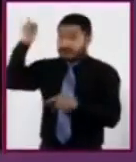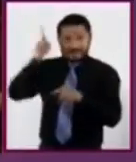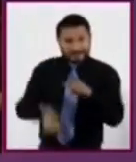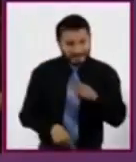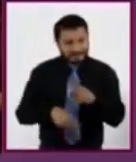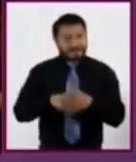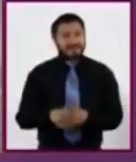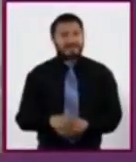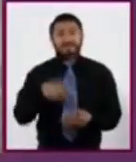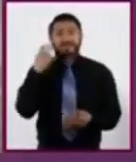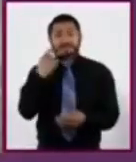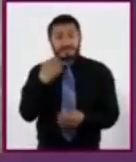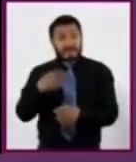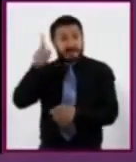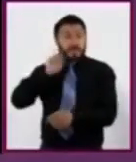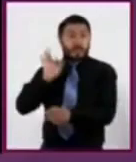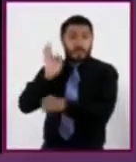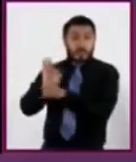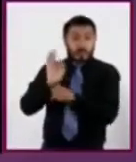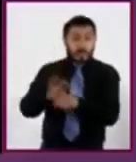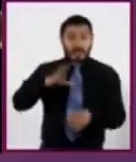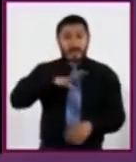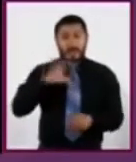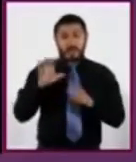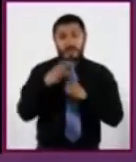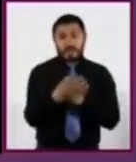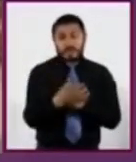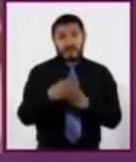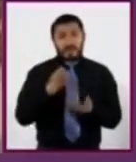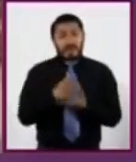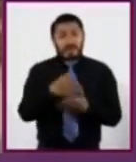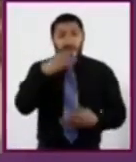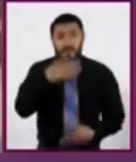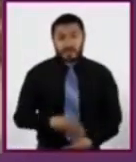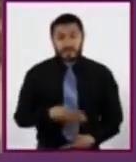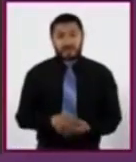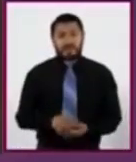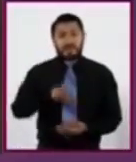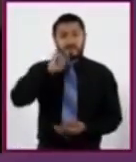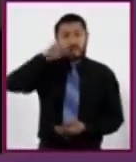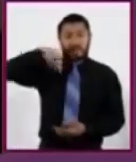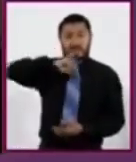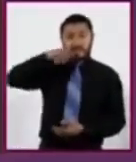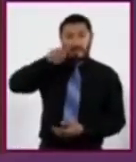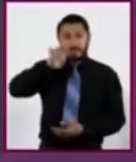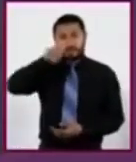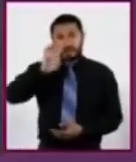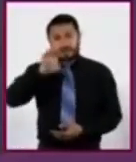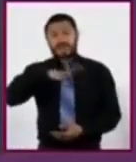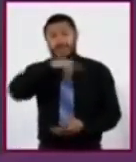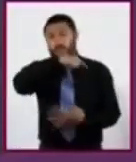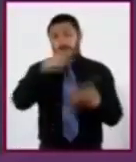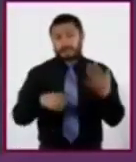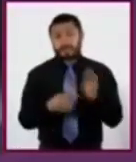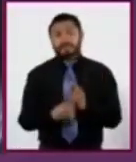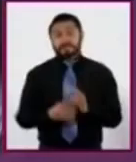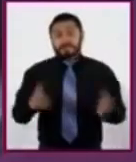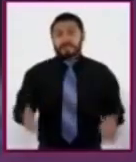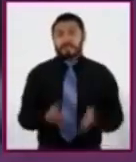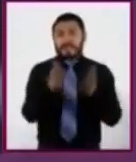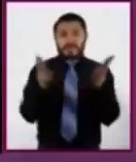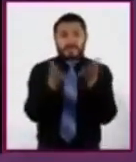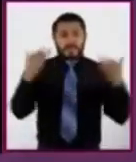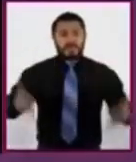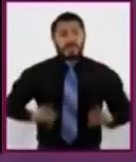un comité de acceso a la justicia. El INJUVE, por su parte, desempeña estas funciones. Impulsa a los